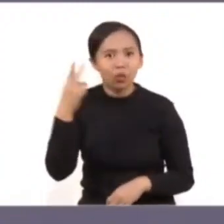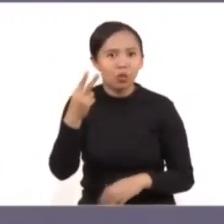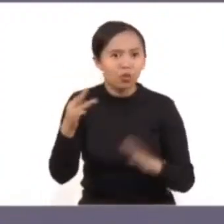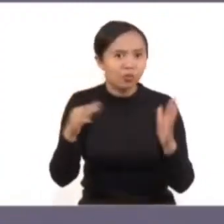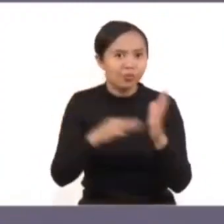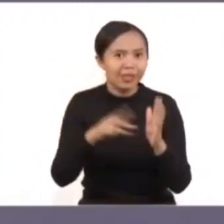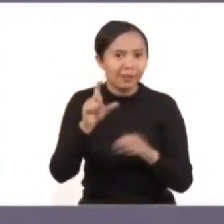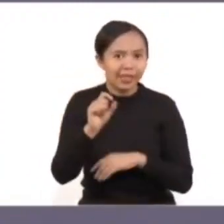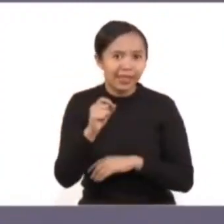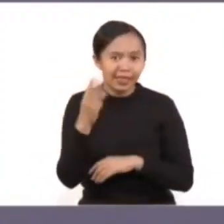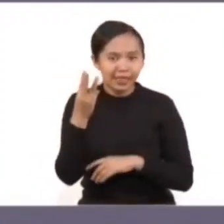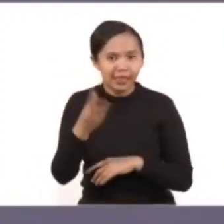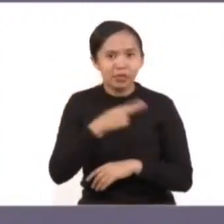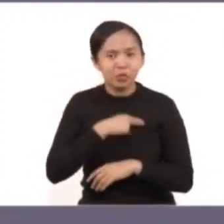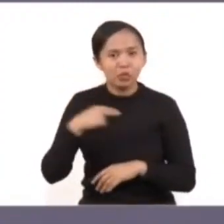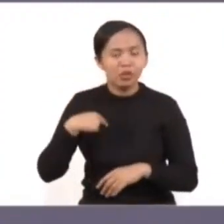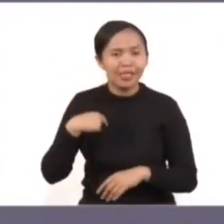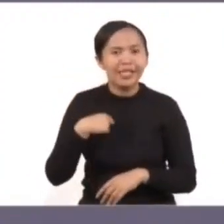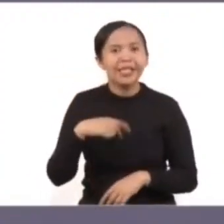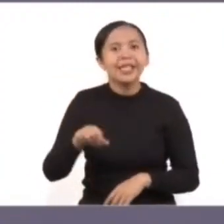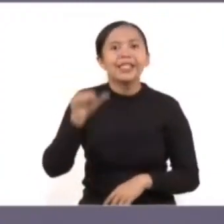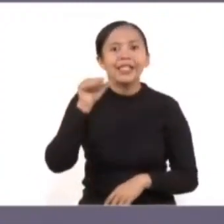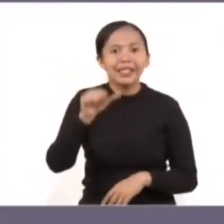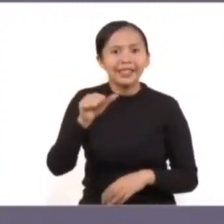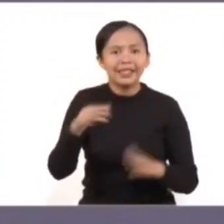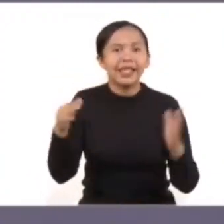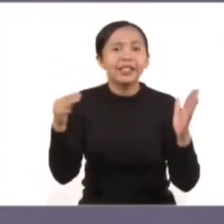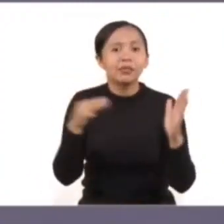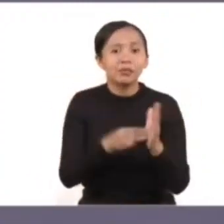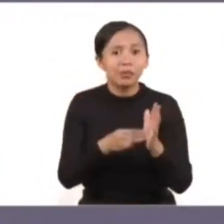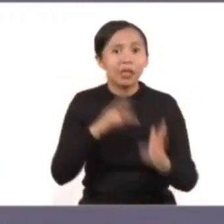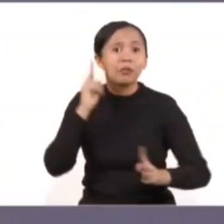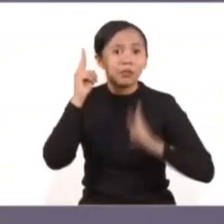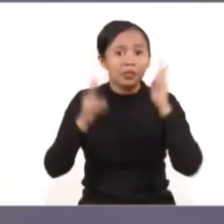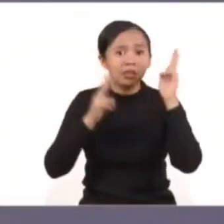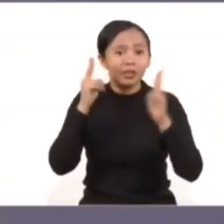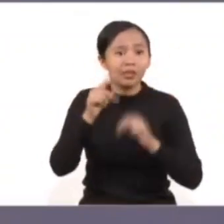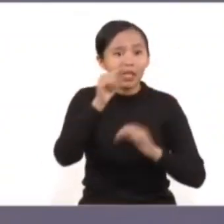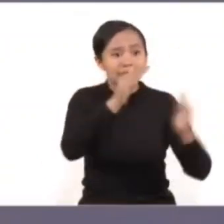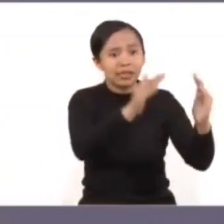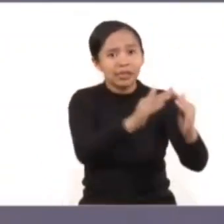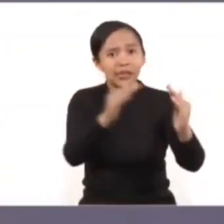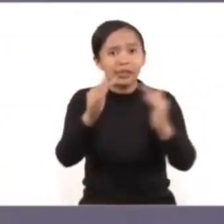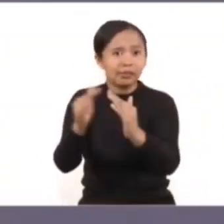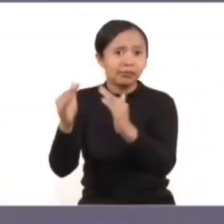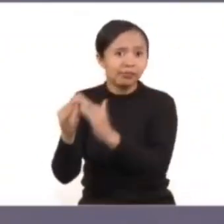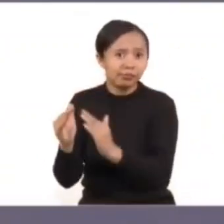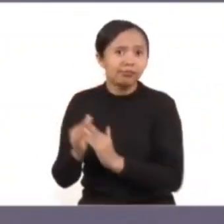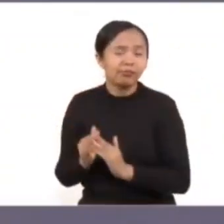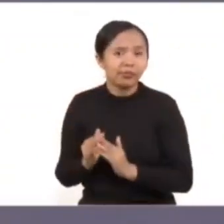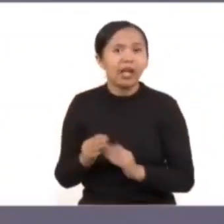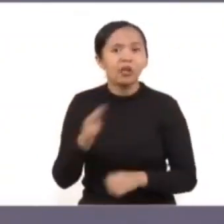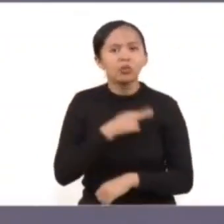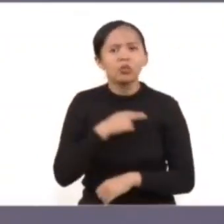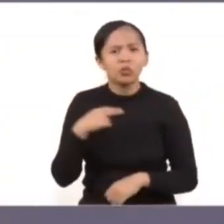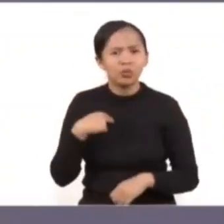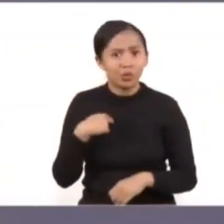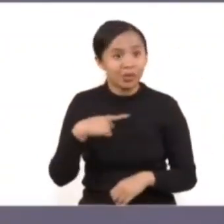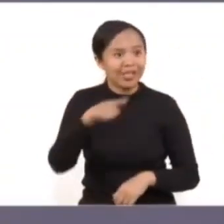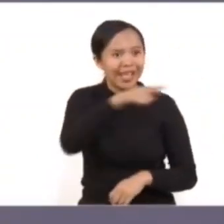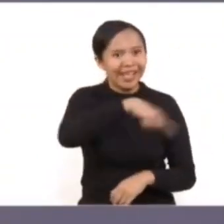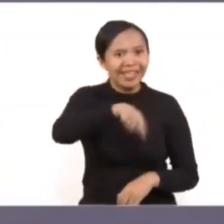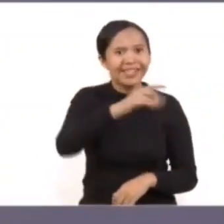hemos realizado 26 mil 840 visitas a hogares y estamos trabajando en los espacios